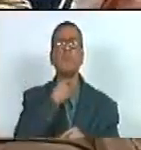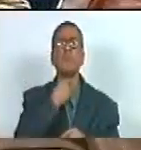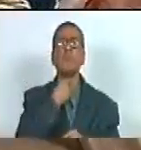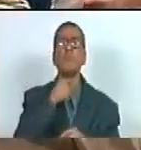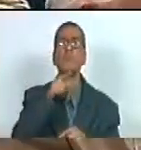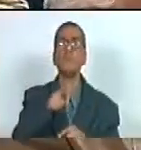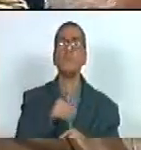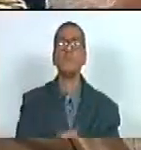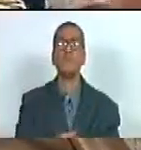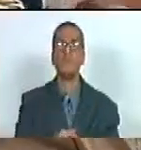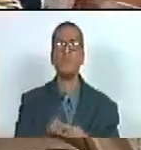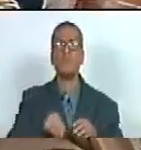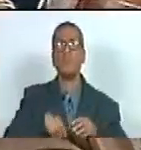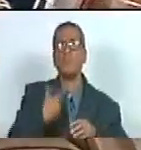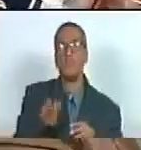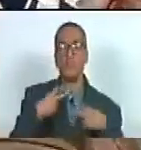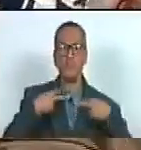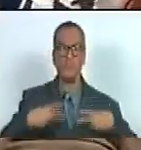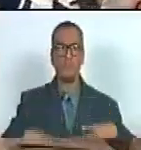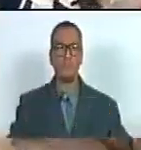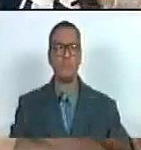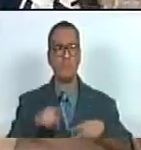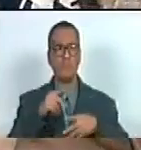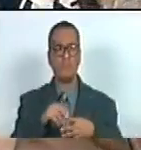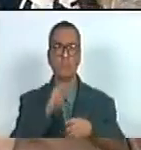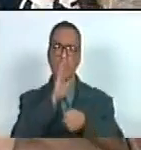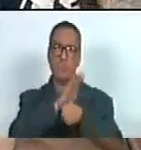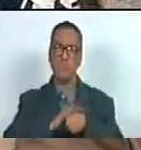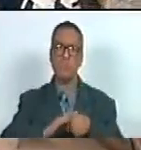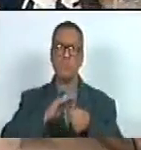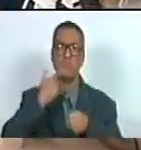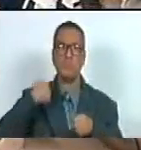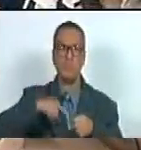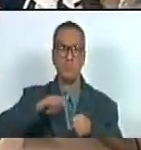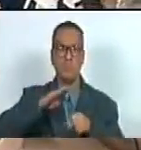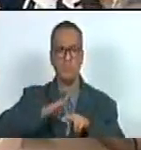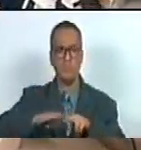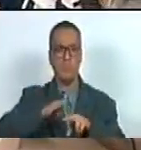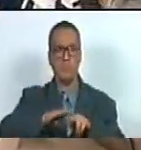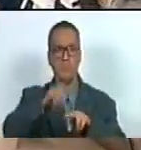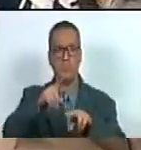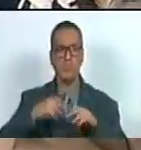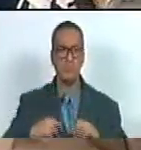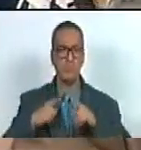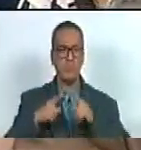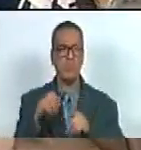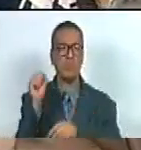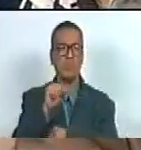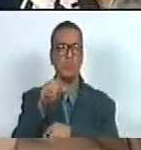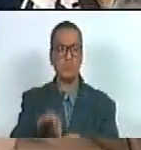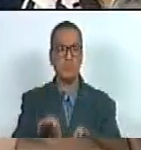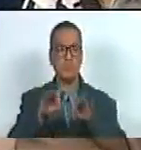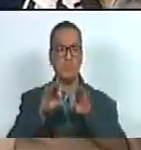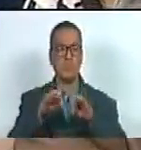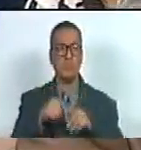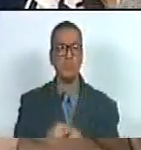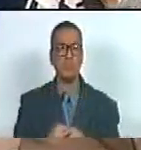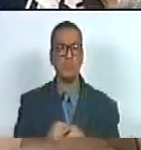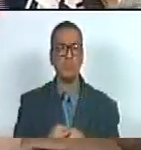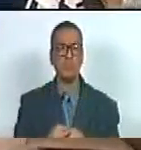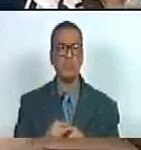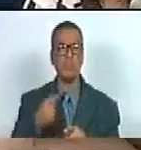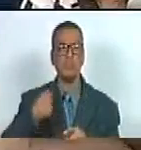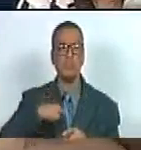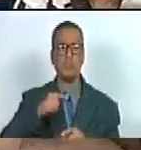gustazo la posibilidad de vida de la ternura de tener un niño en esas condiciones especiales sería